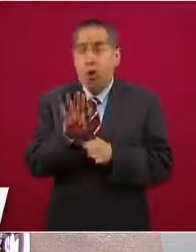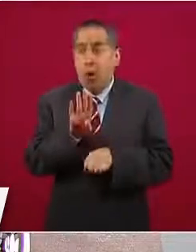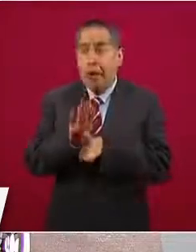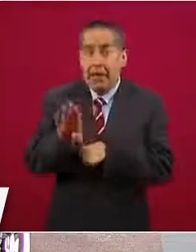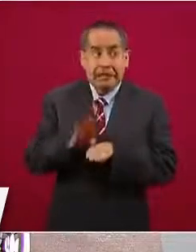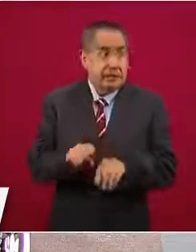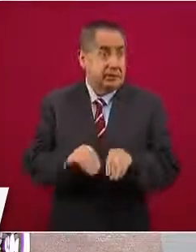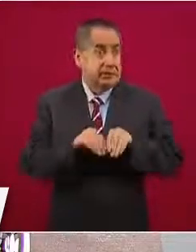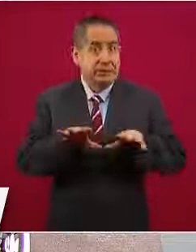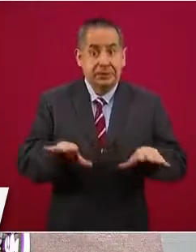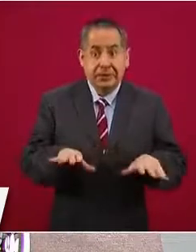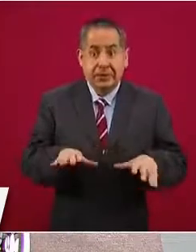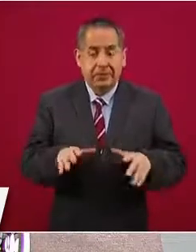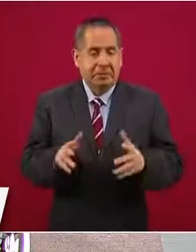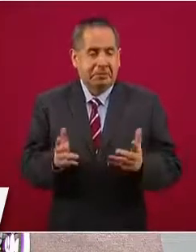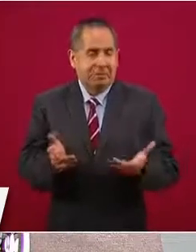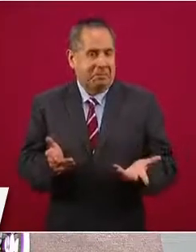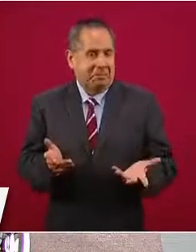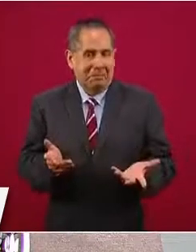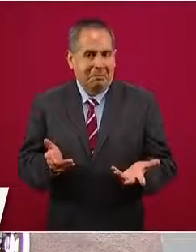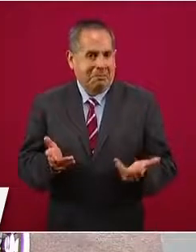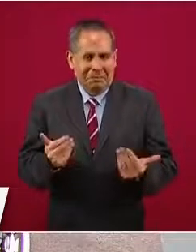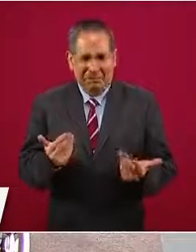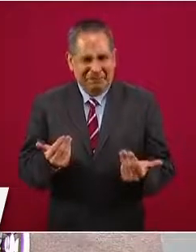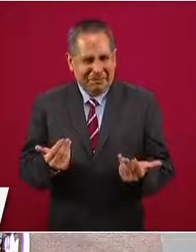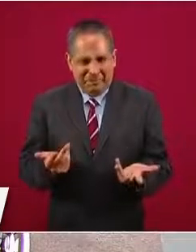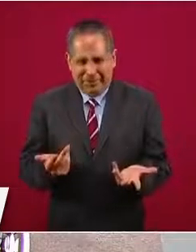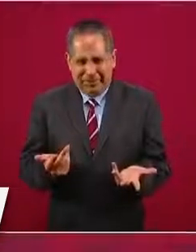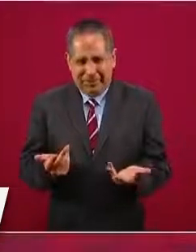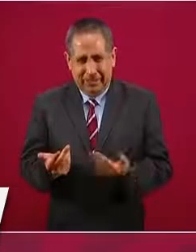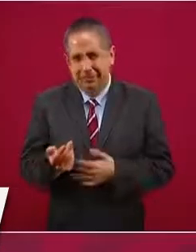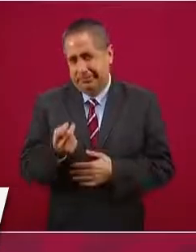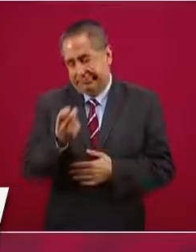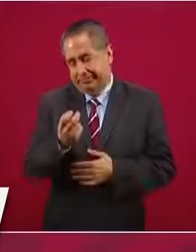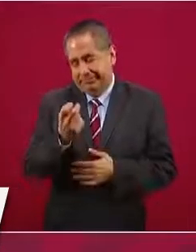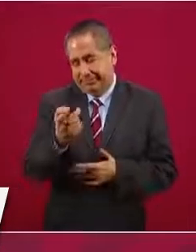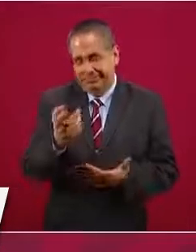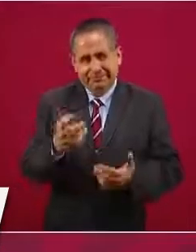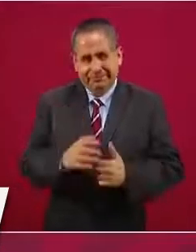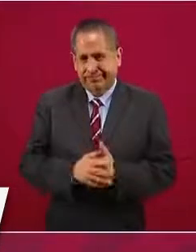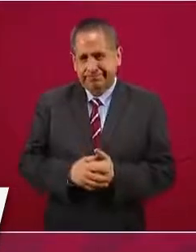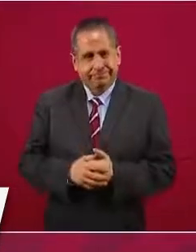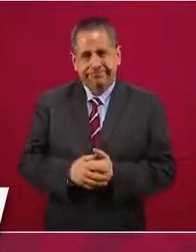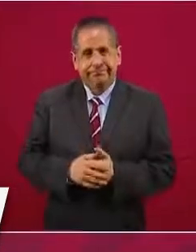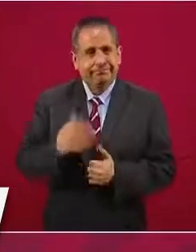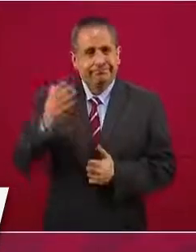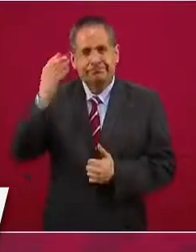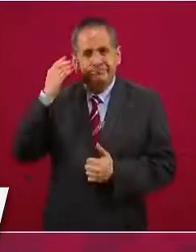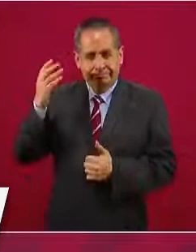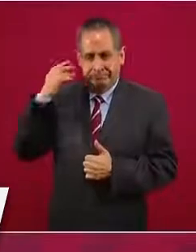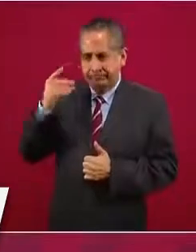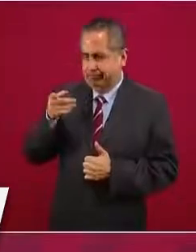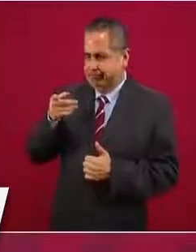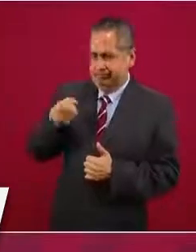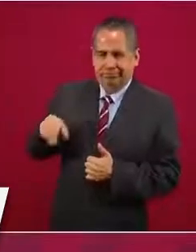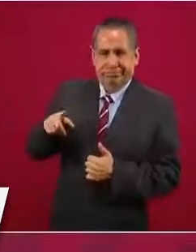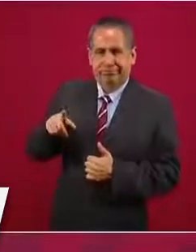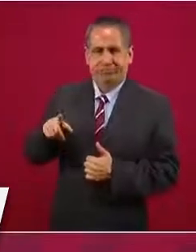ProBrasil, de veras, el comportamiento era hasta